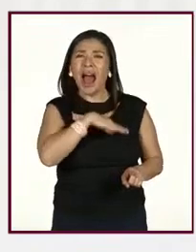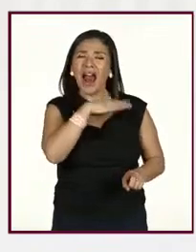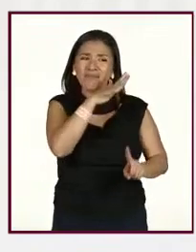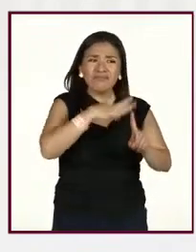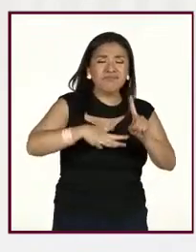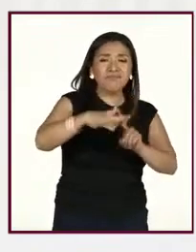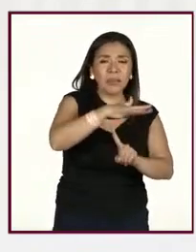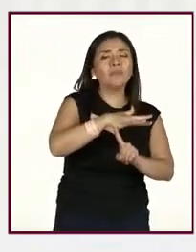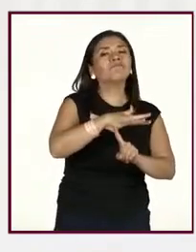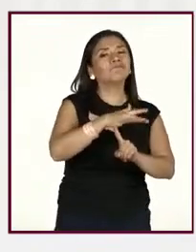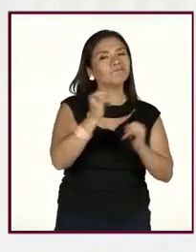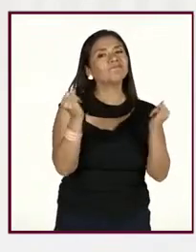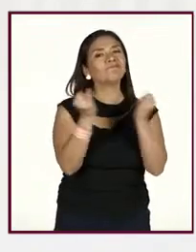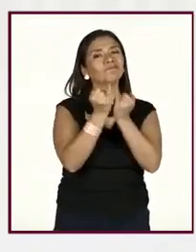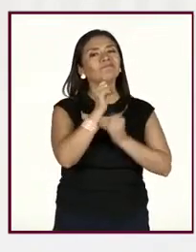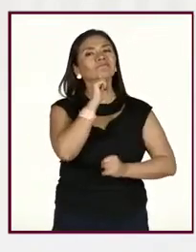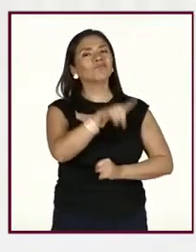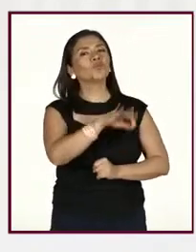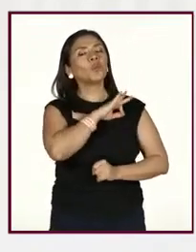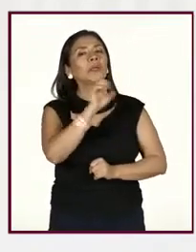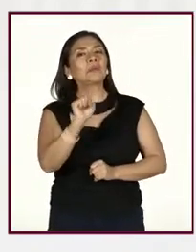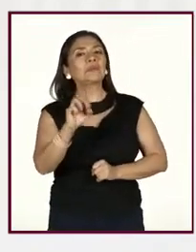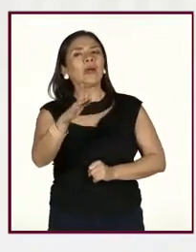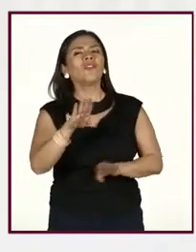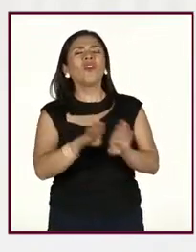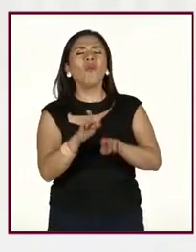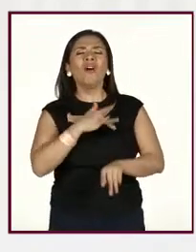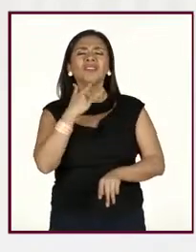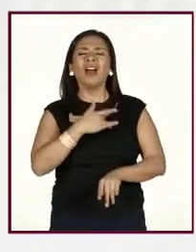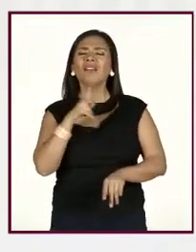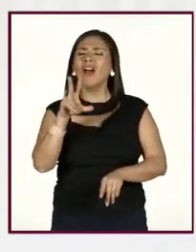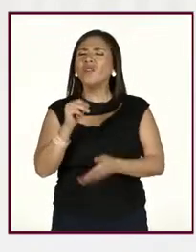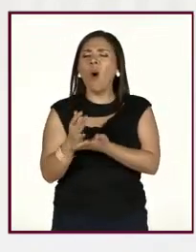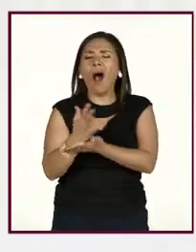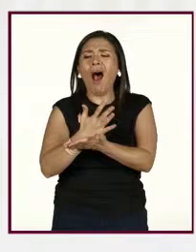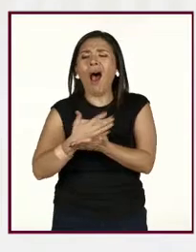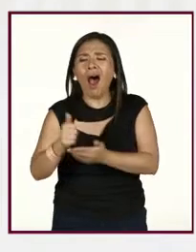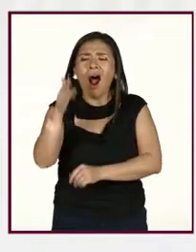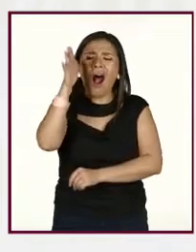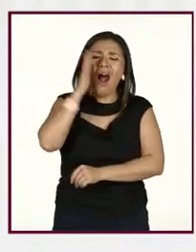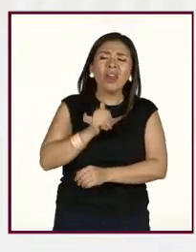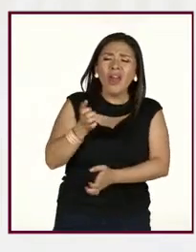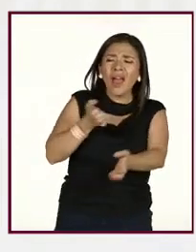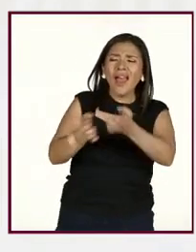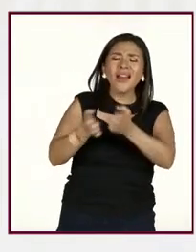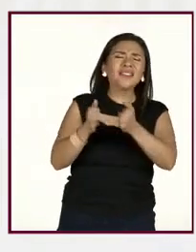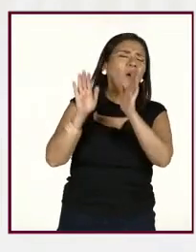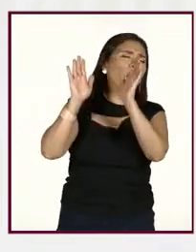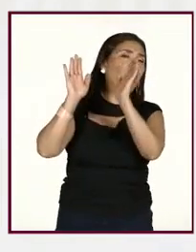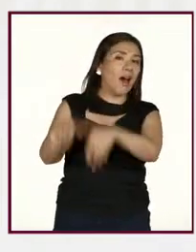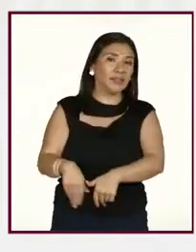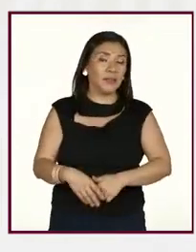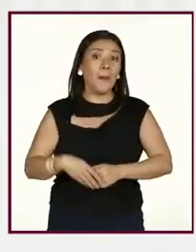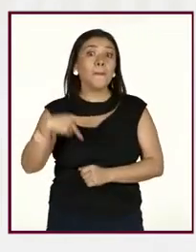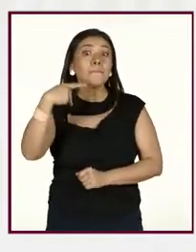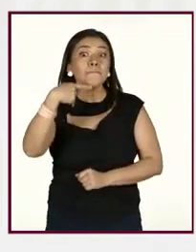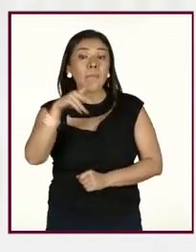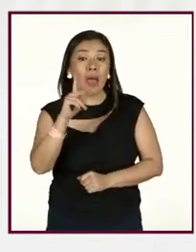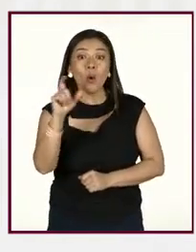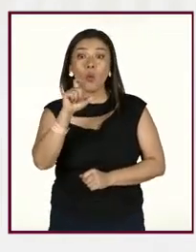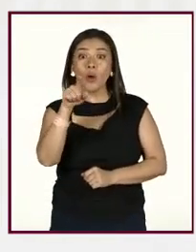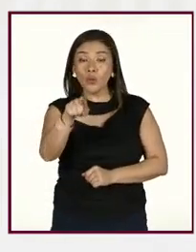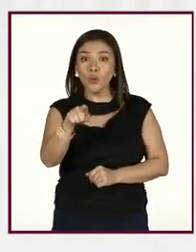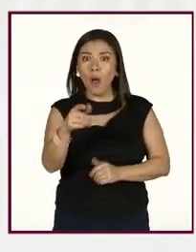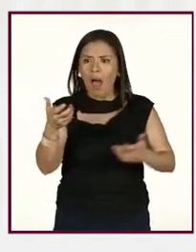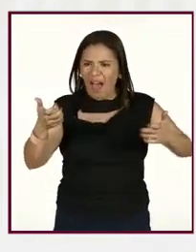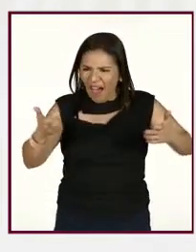esta parte de sentirnos desmotivados para hacer ejercicio, no querer hacer ejercicio. Sin embargo, una vez